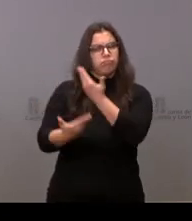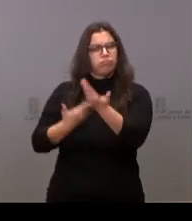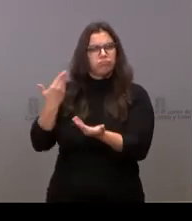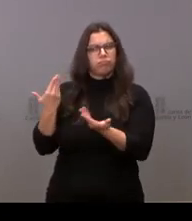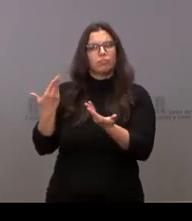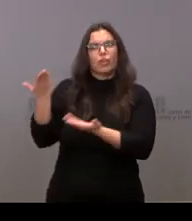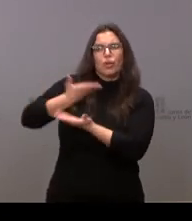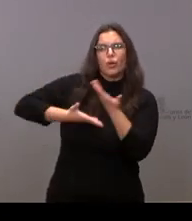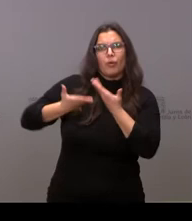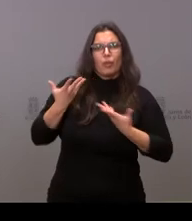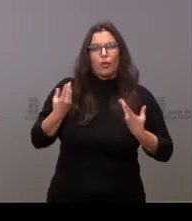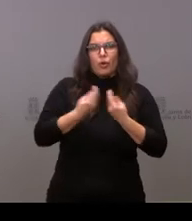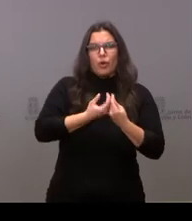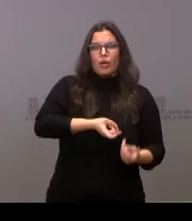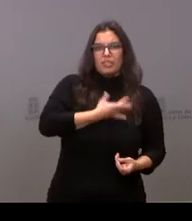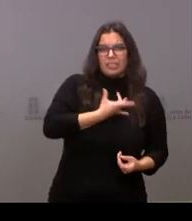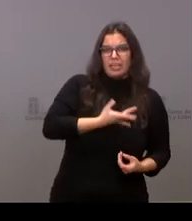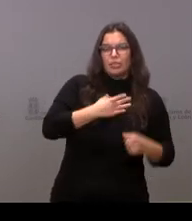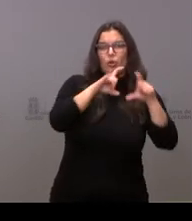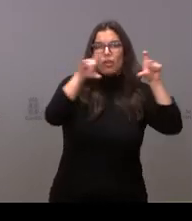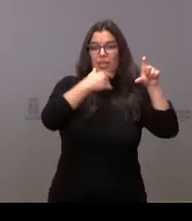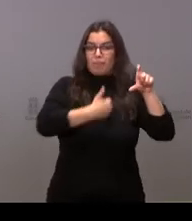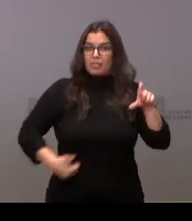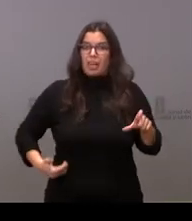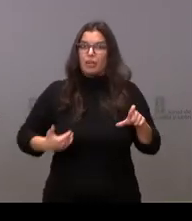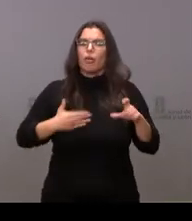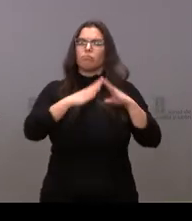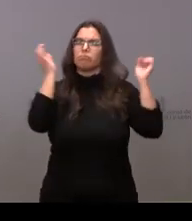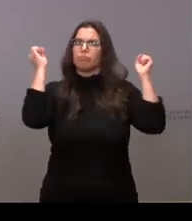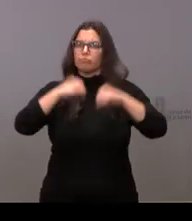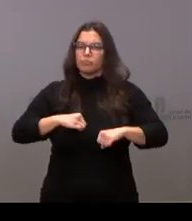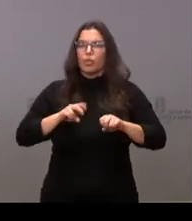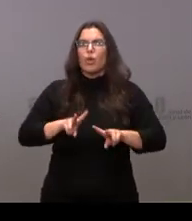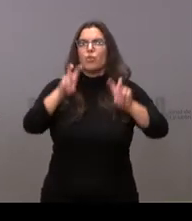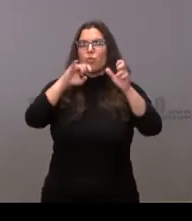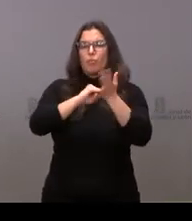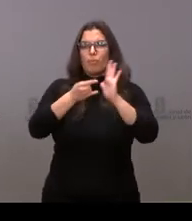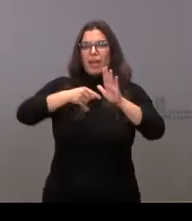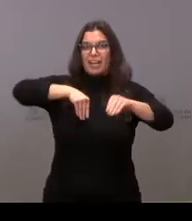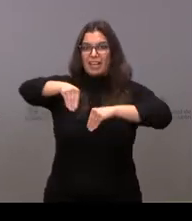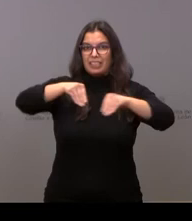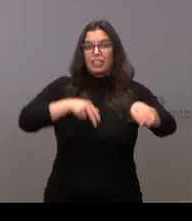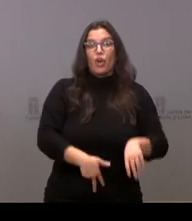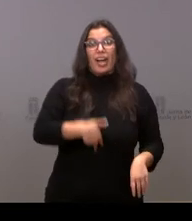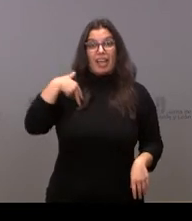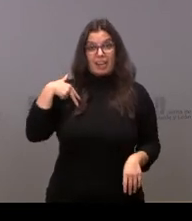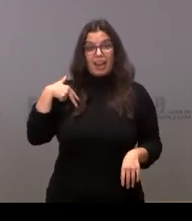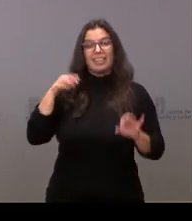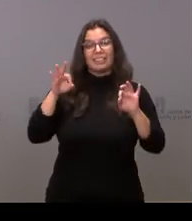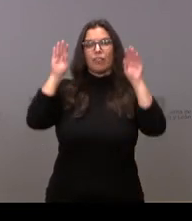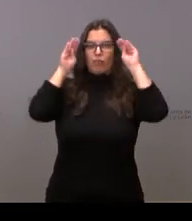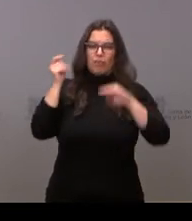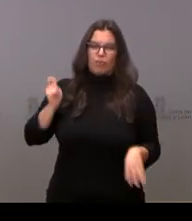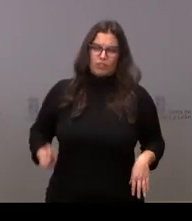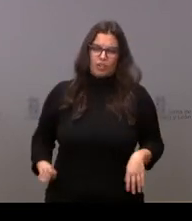la mano del diálogo social, en el que hemos consensuado el nuevo plan estratégico general de formación